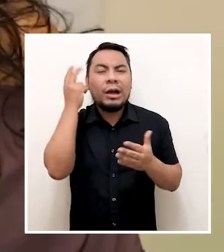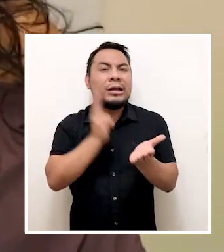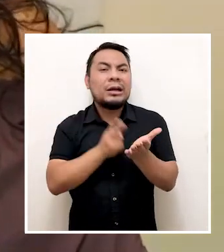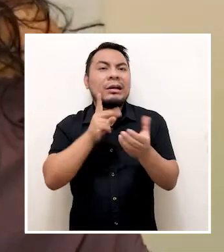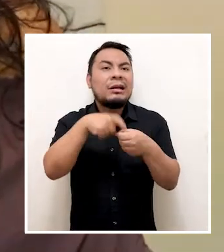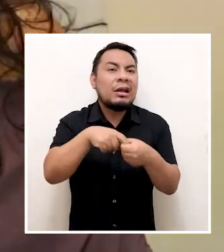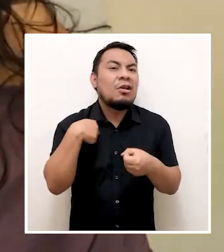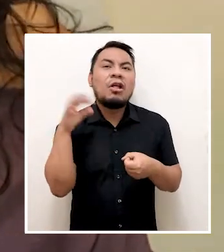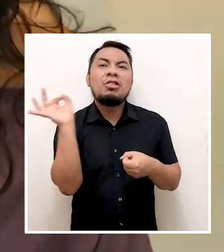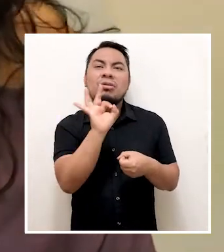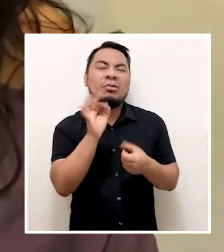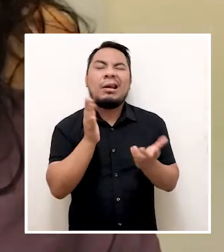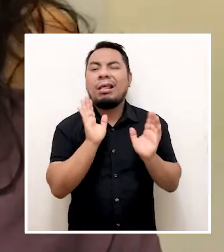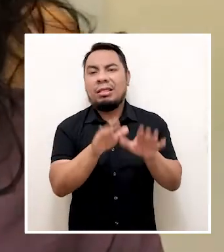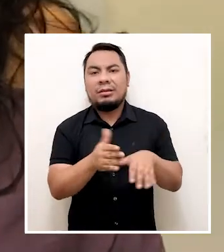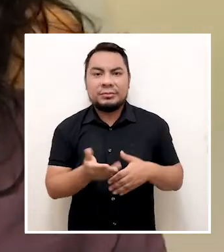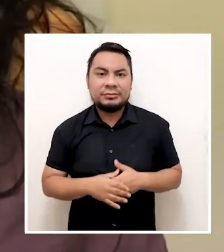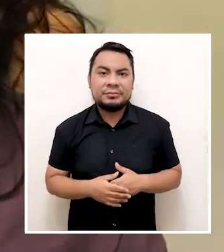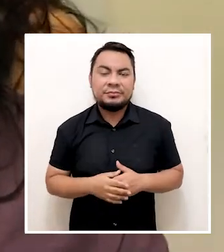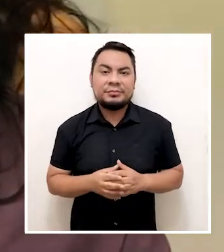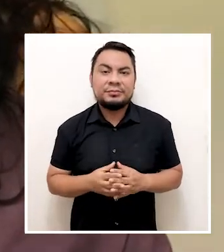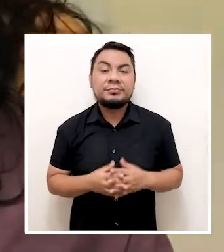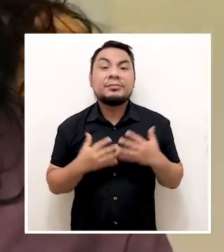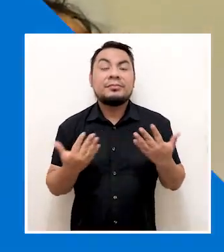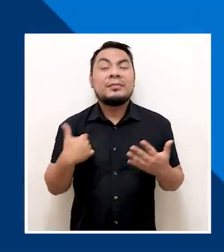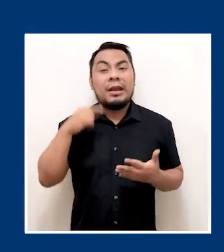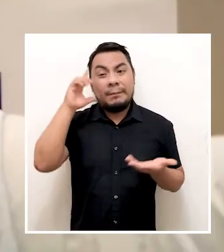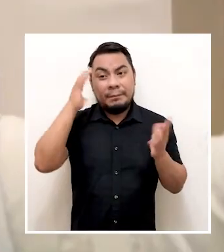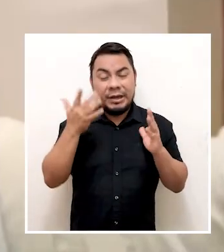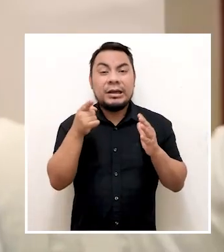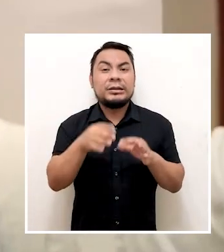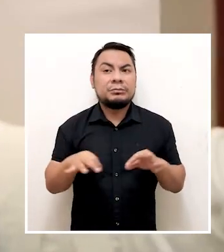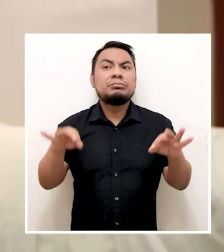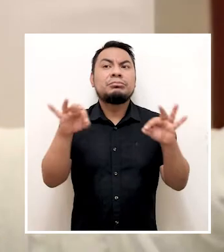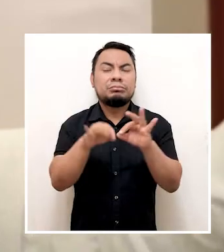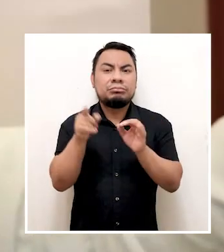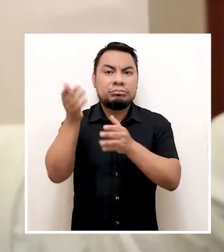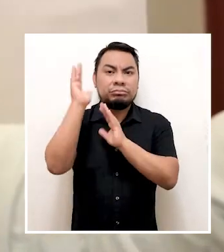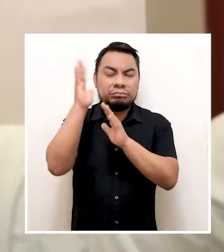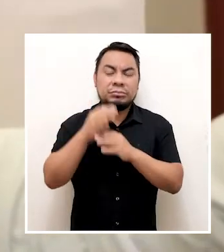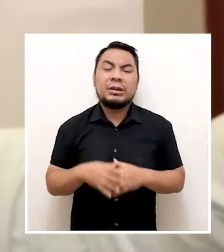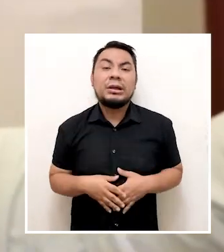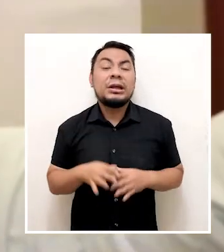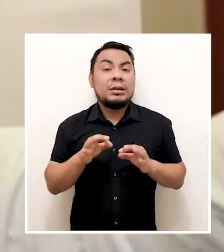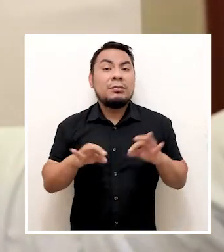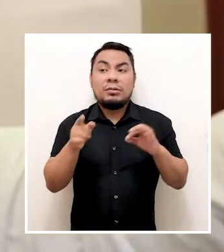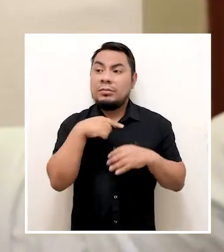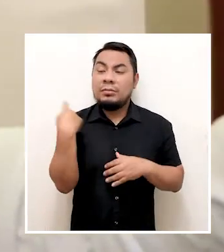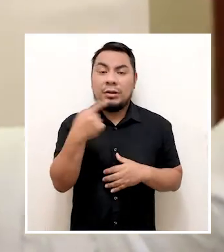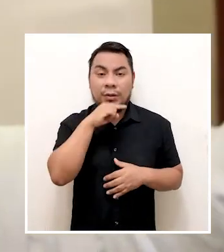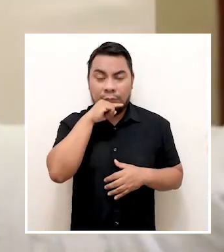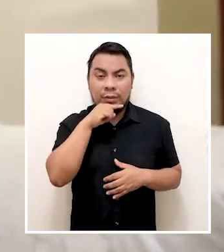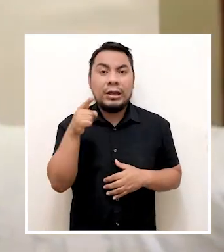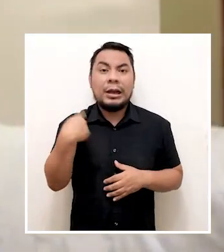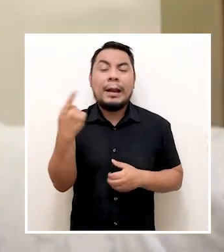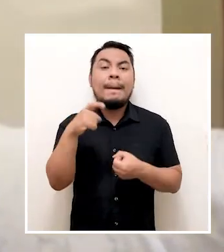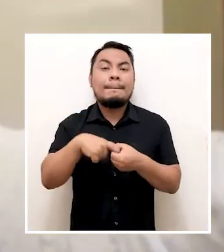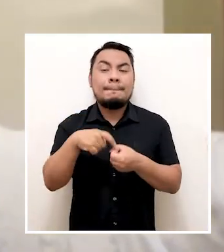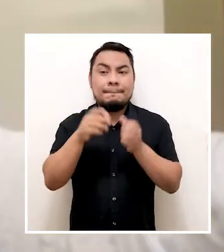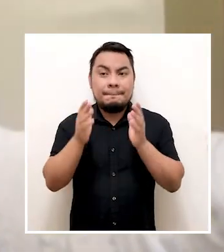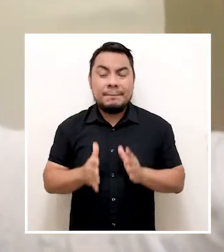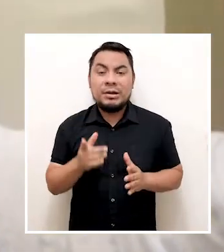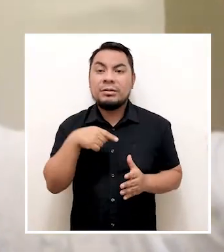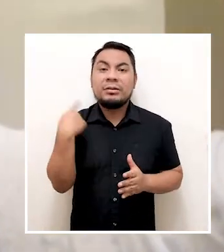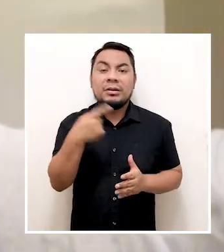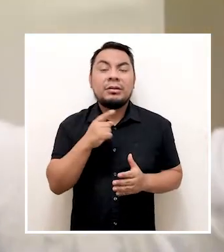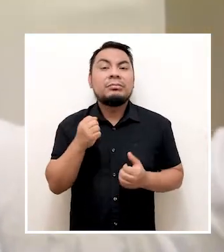que pasaron por política y que nunca más quisieron volver a estar. Me parece un evento muy fluctuoso para nosotras, al